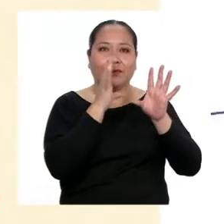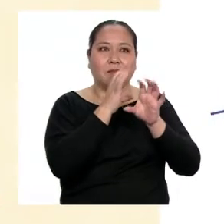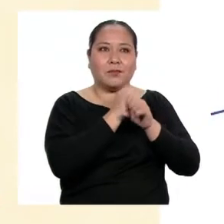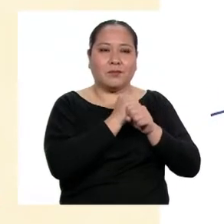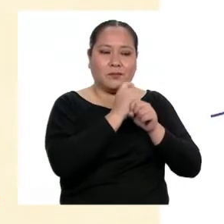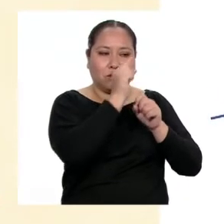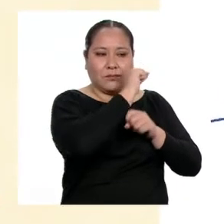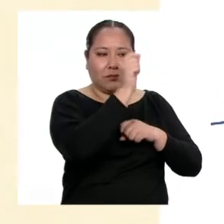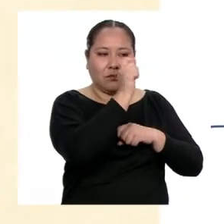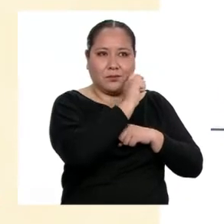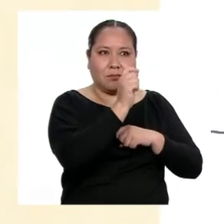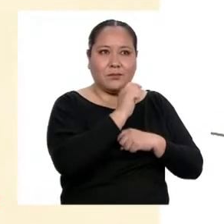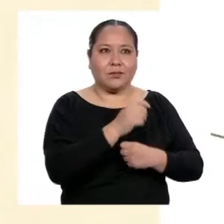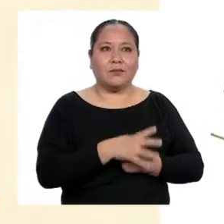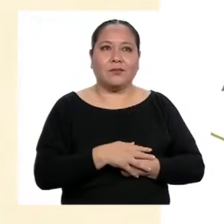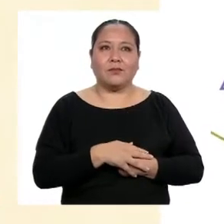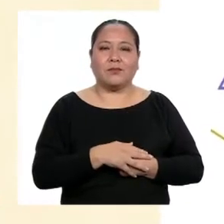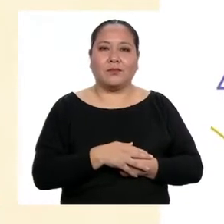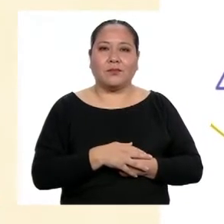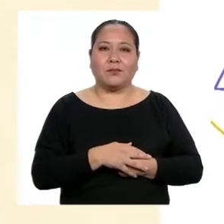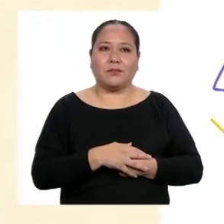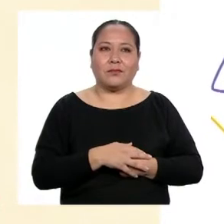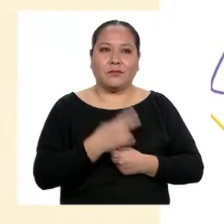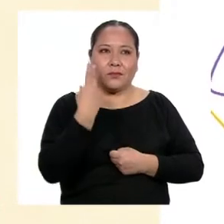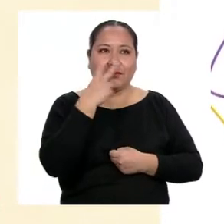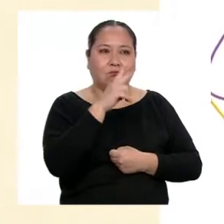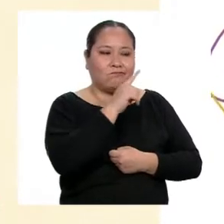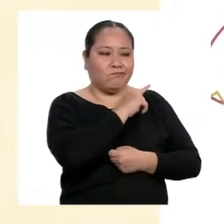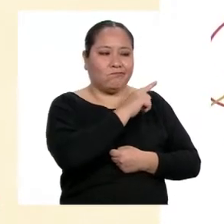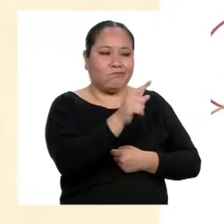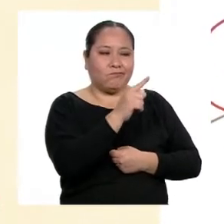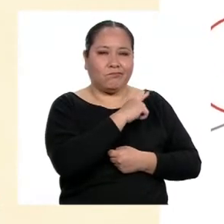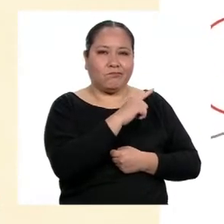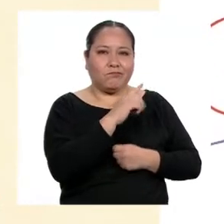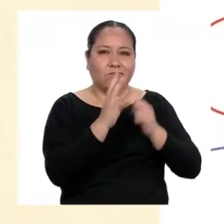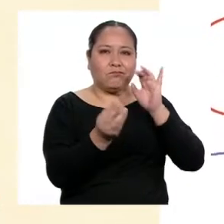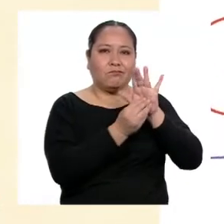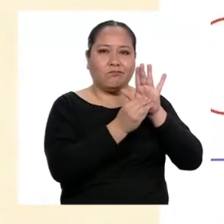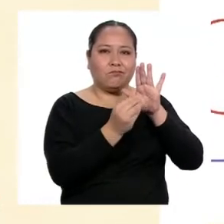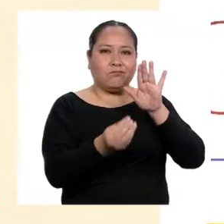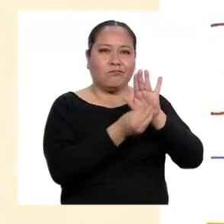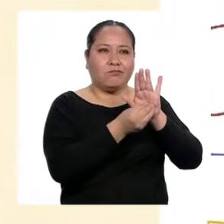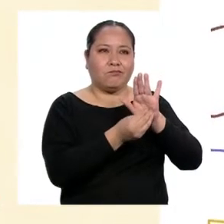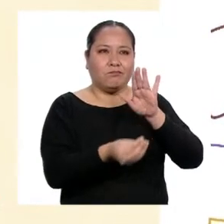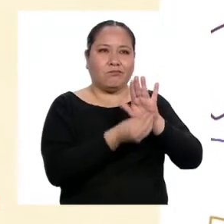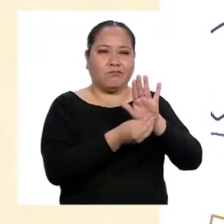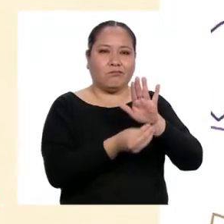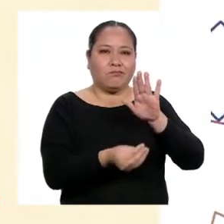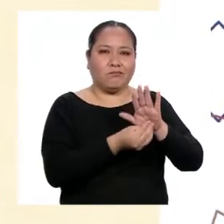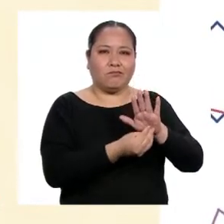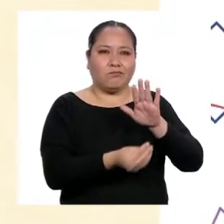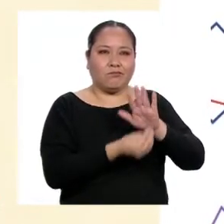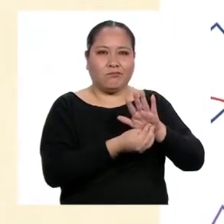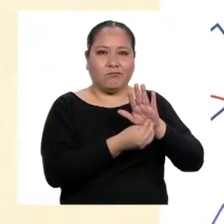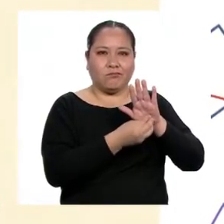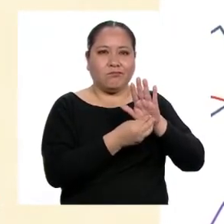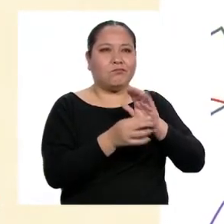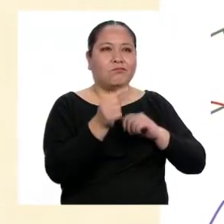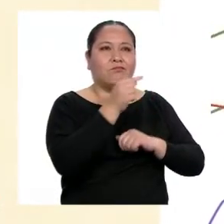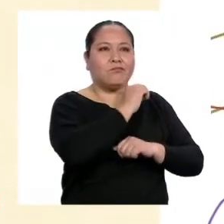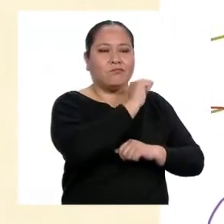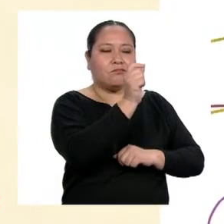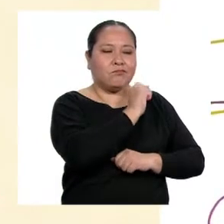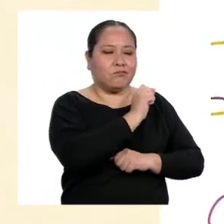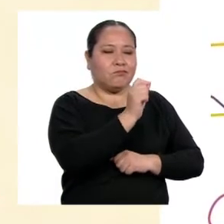subrayamos. Luego vemos que estas otras frases son solo desarrollo de la subrayada y